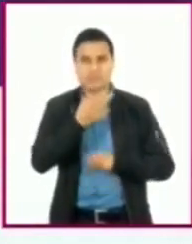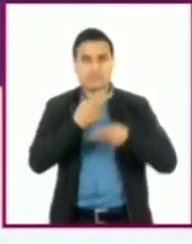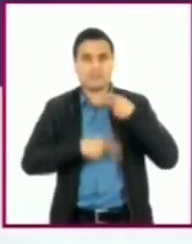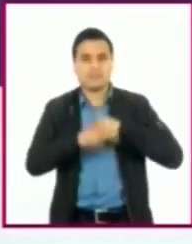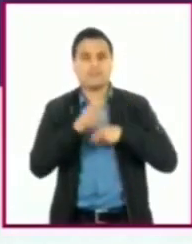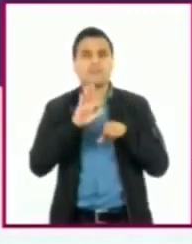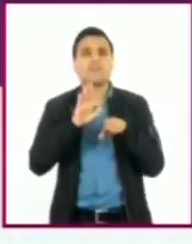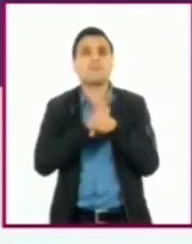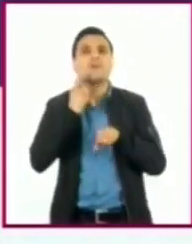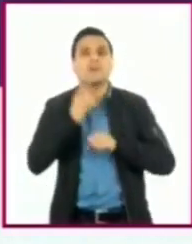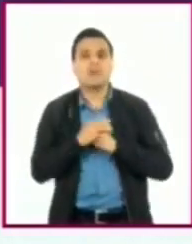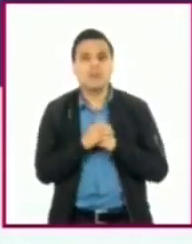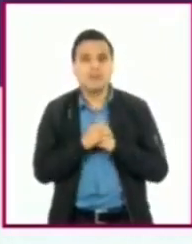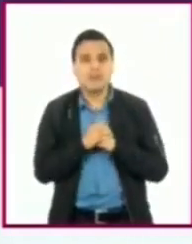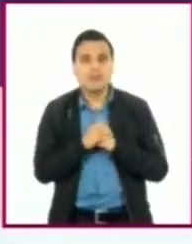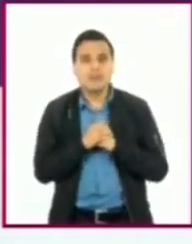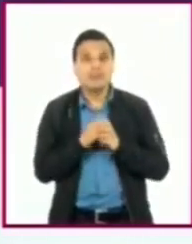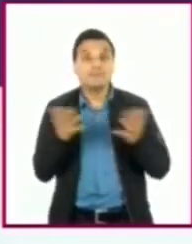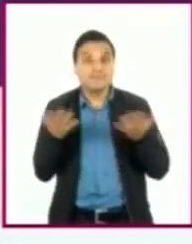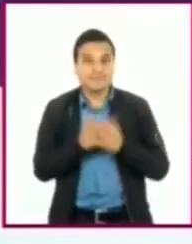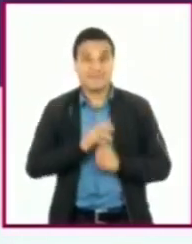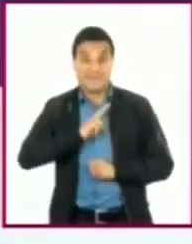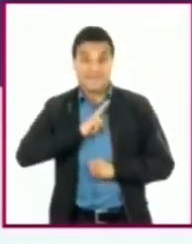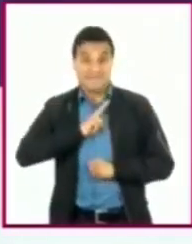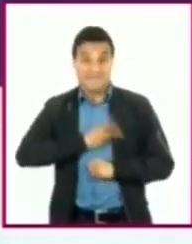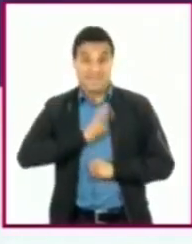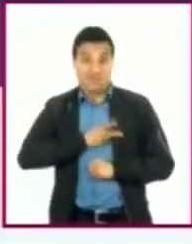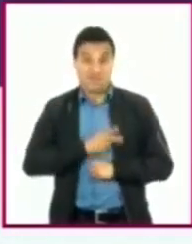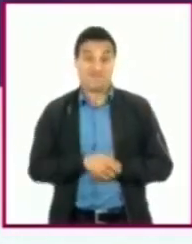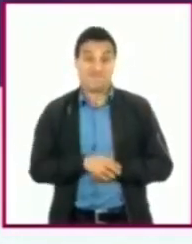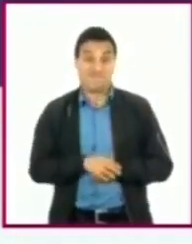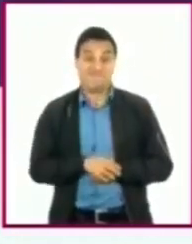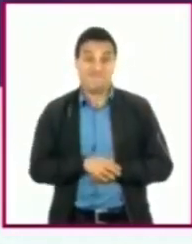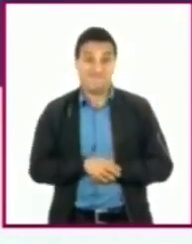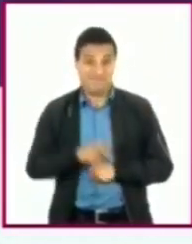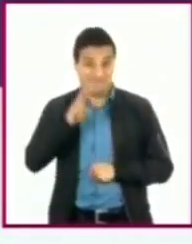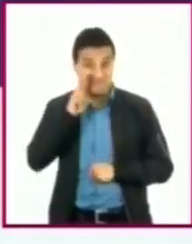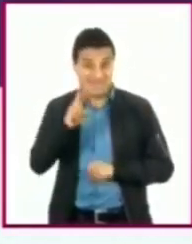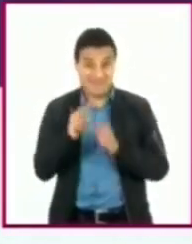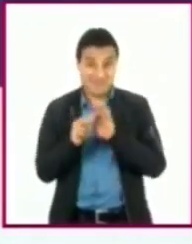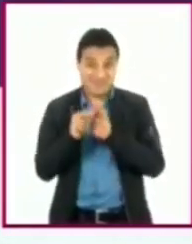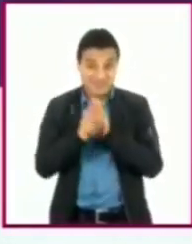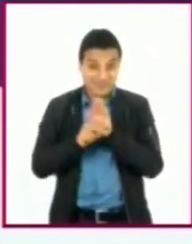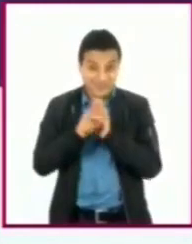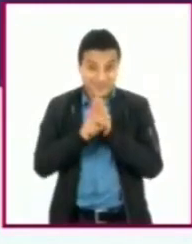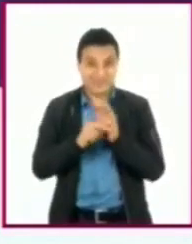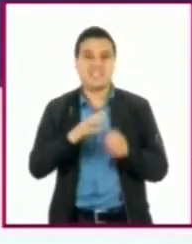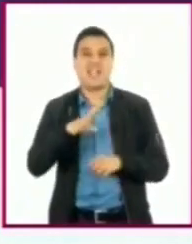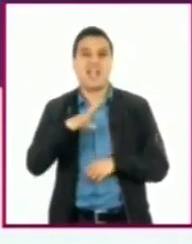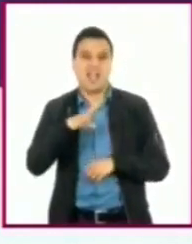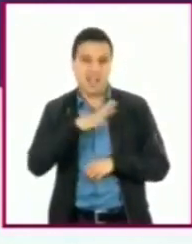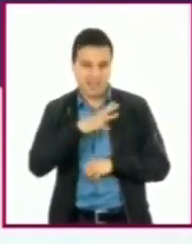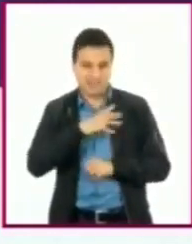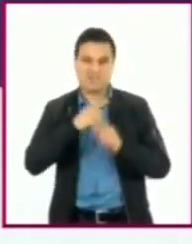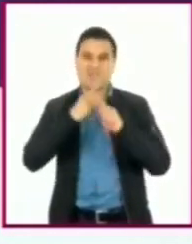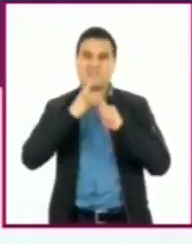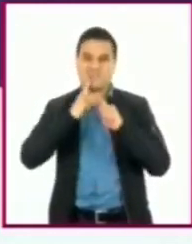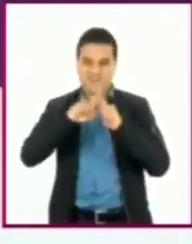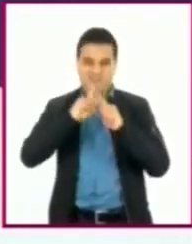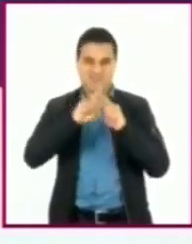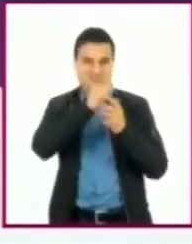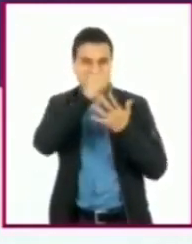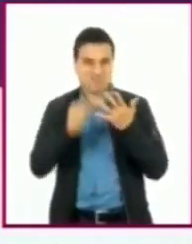¡Así es! ¡Son los virus! Como pudiste ver en el video, hay varias formas en que podemos